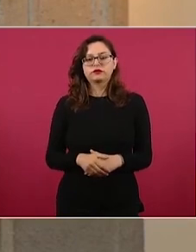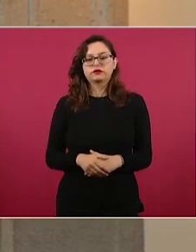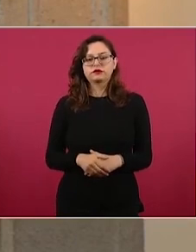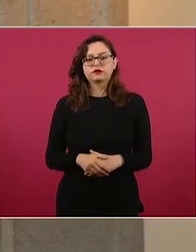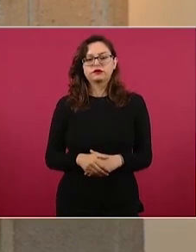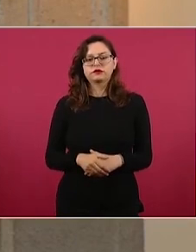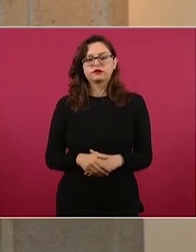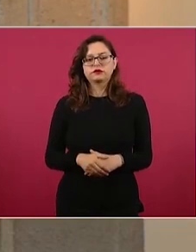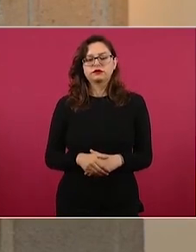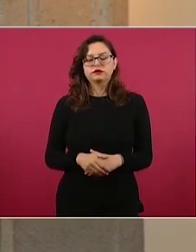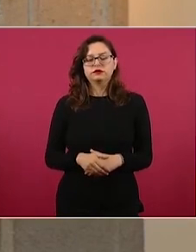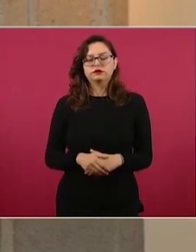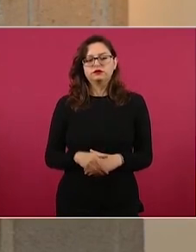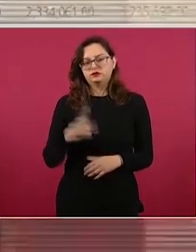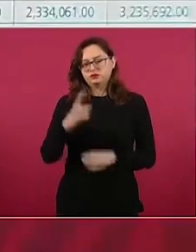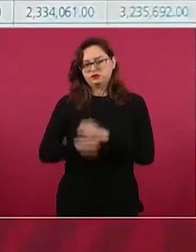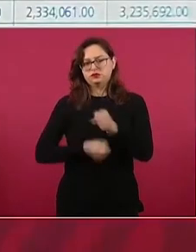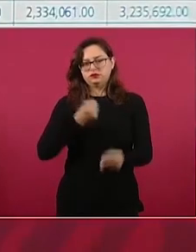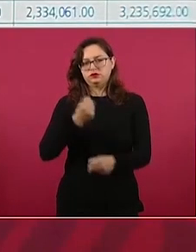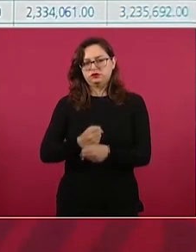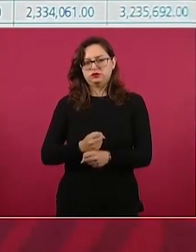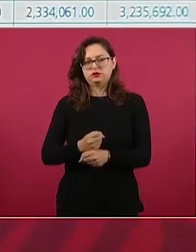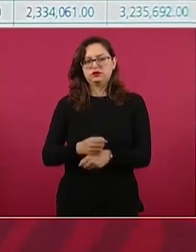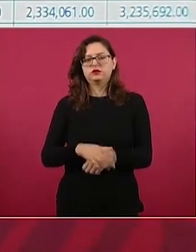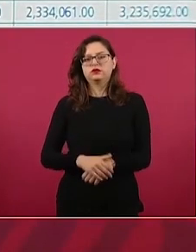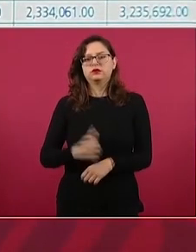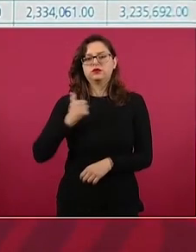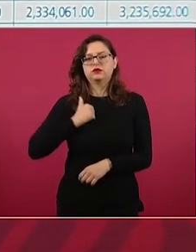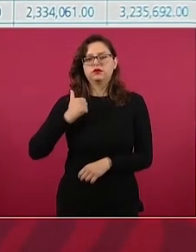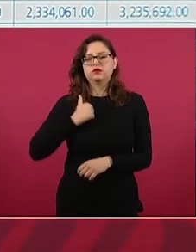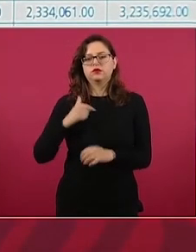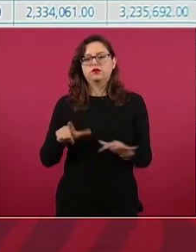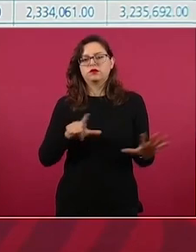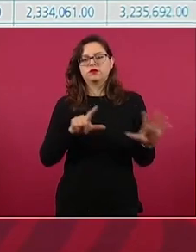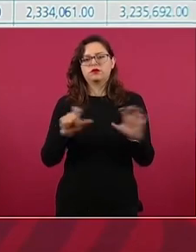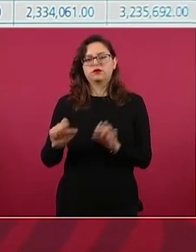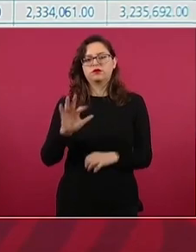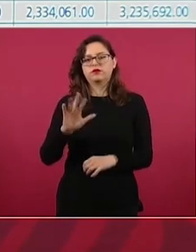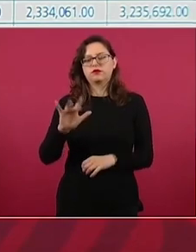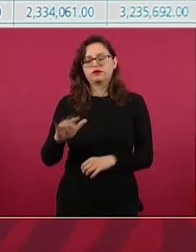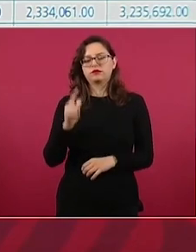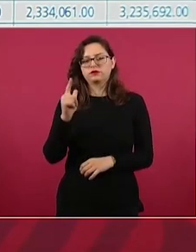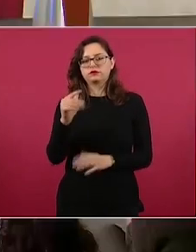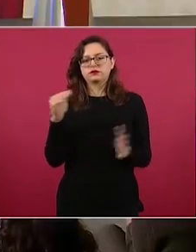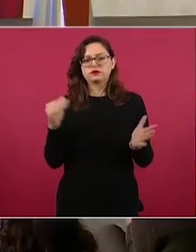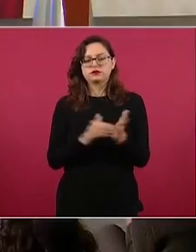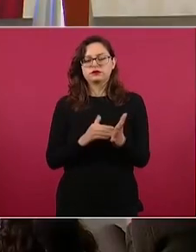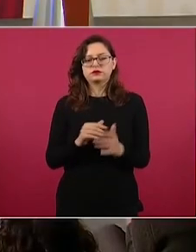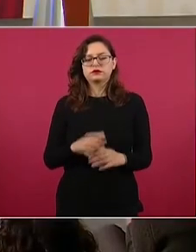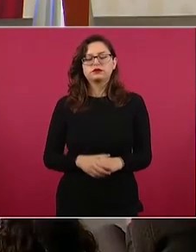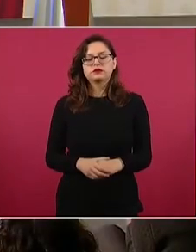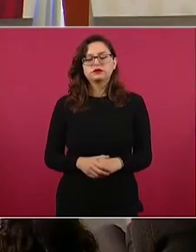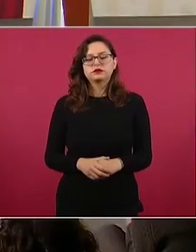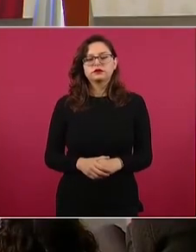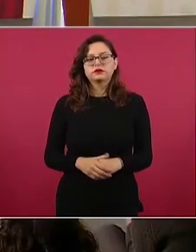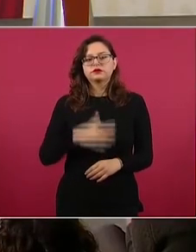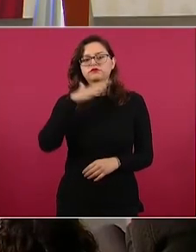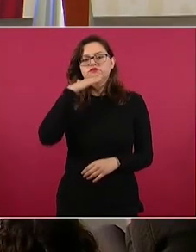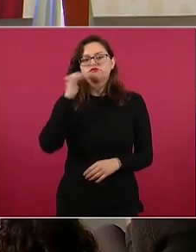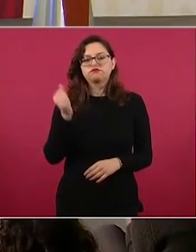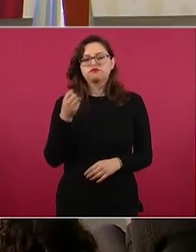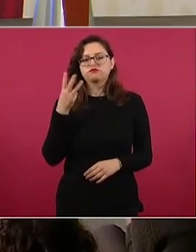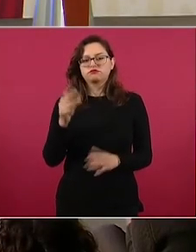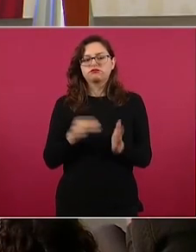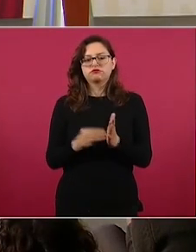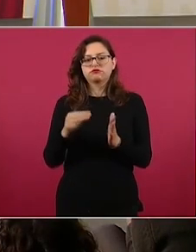esto es anual Canadá 857 mil Alemania 3